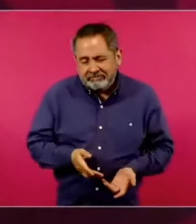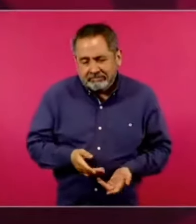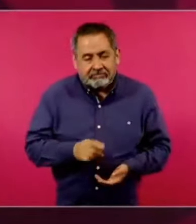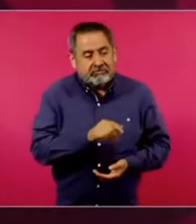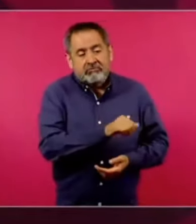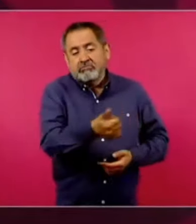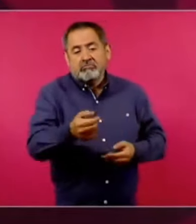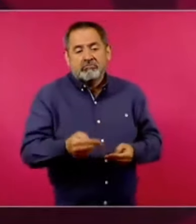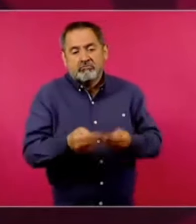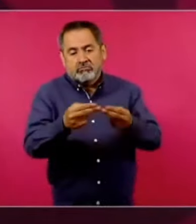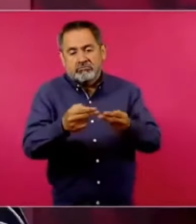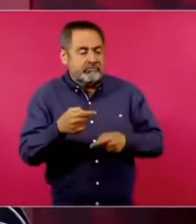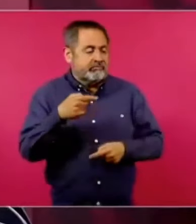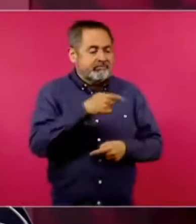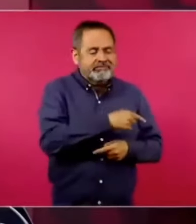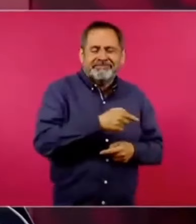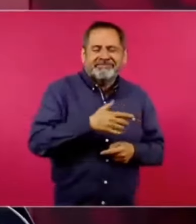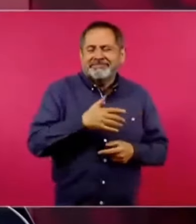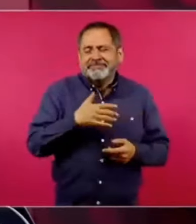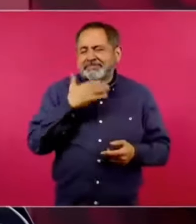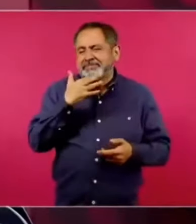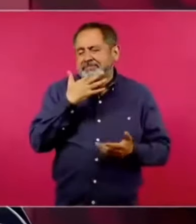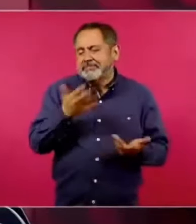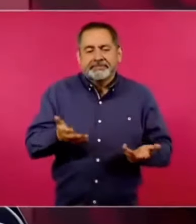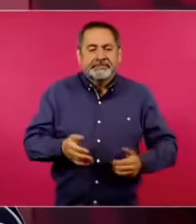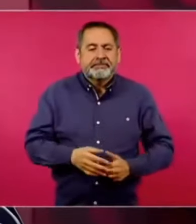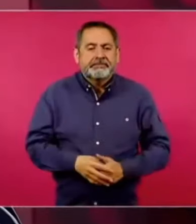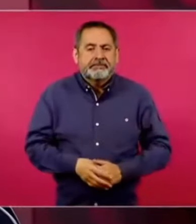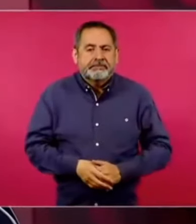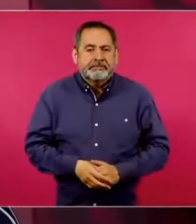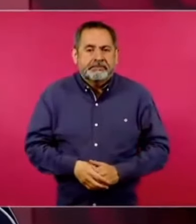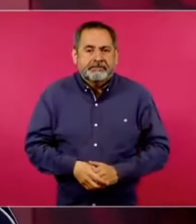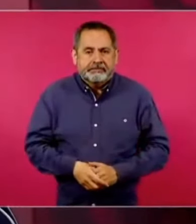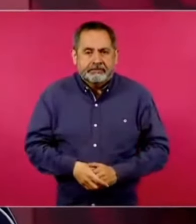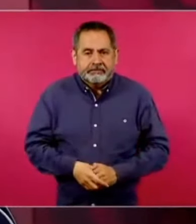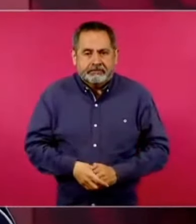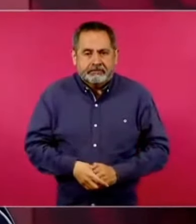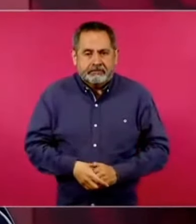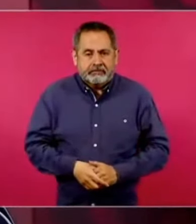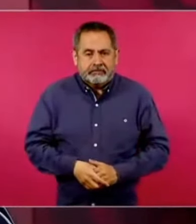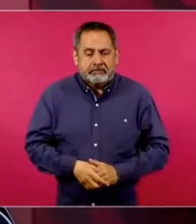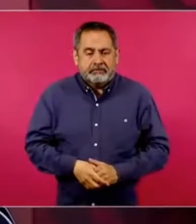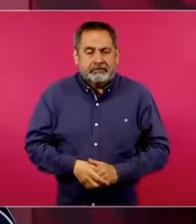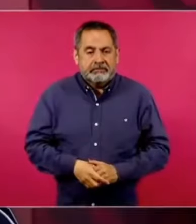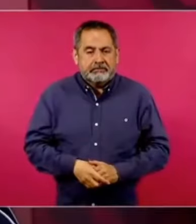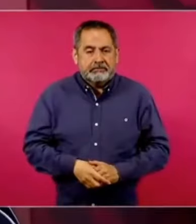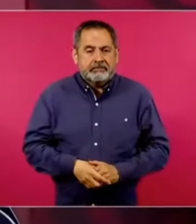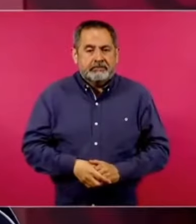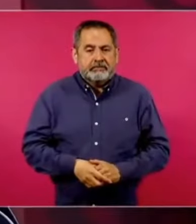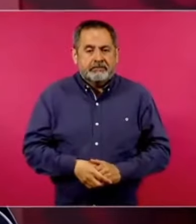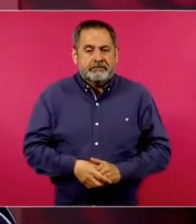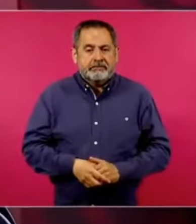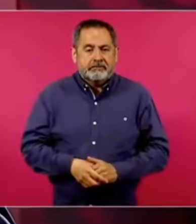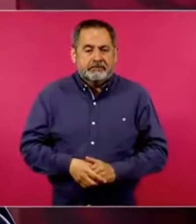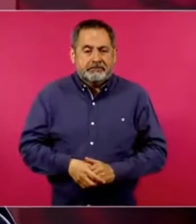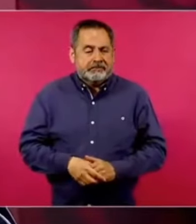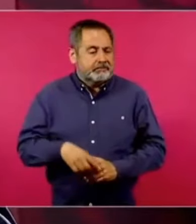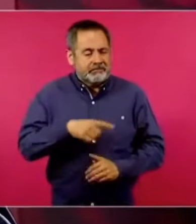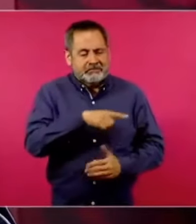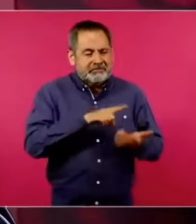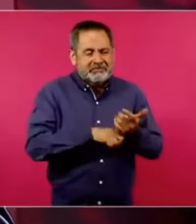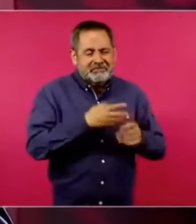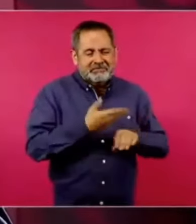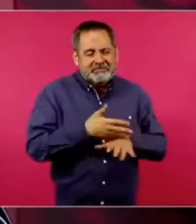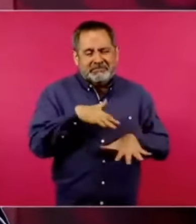Es una práctica muy ramplona,